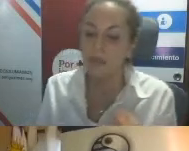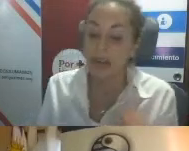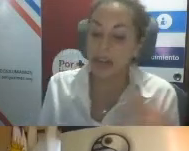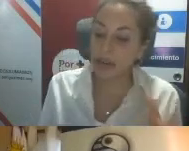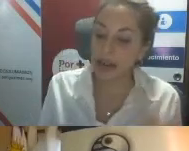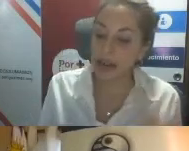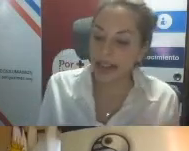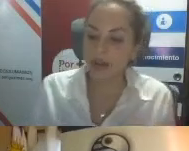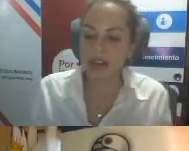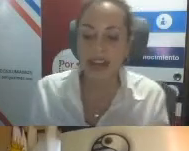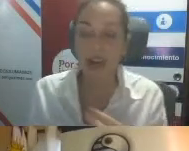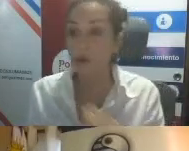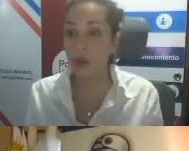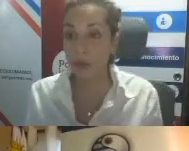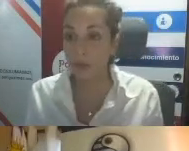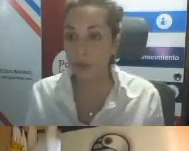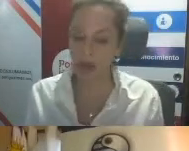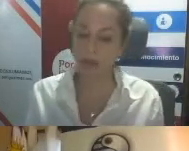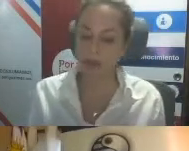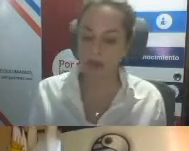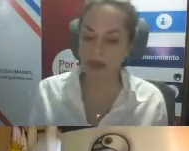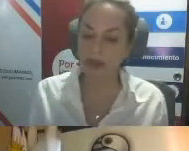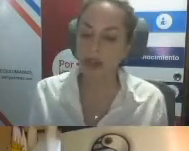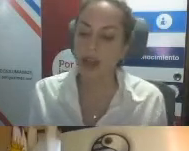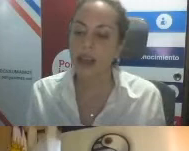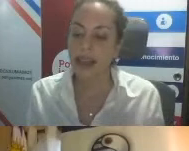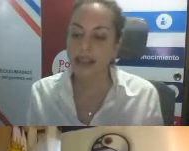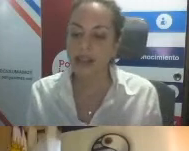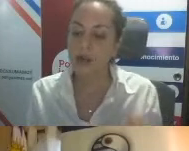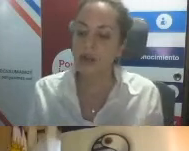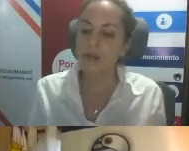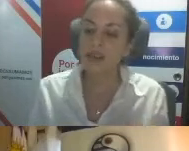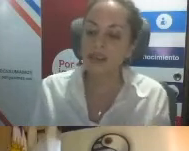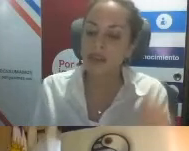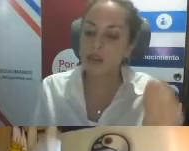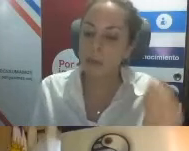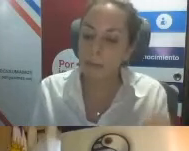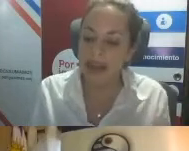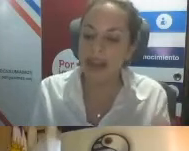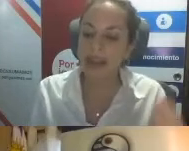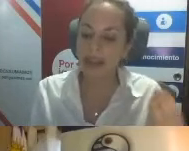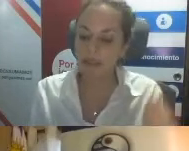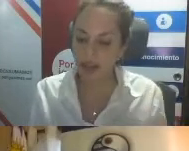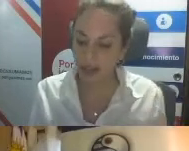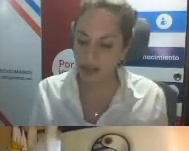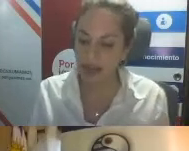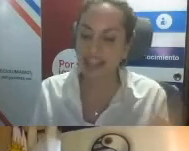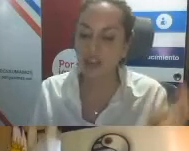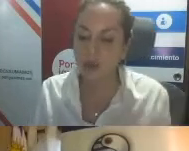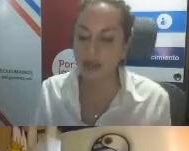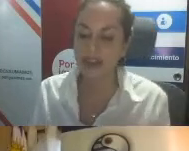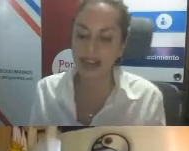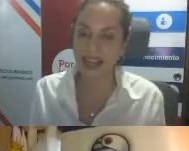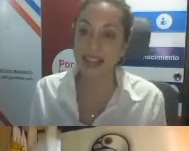para eliminar barreras que causan la exclusión de las personas, y asegurando una participación plena y efectiva